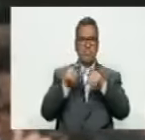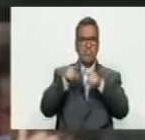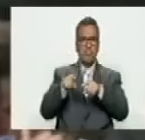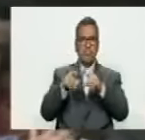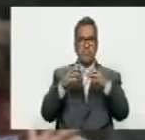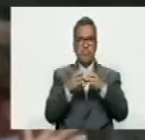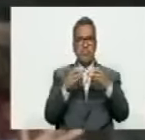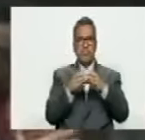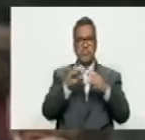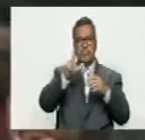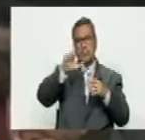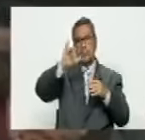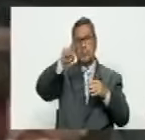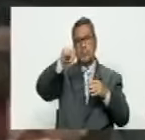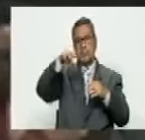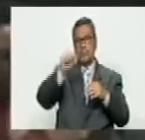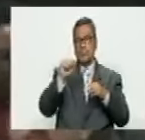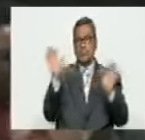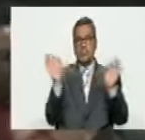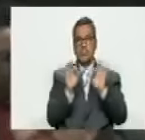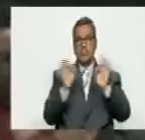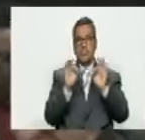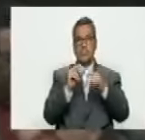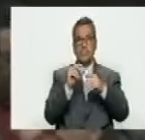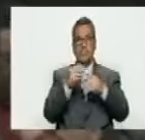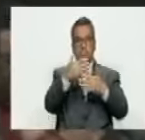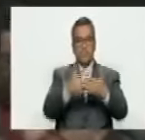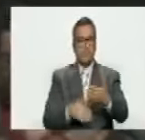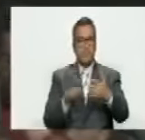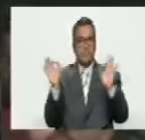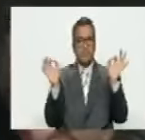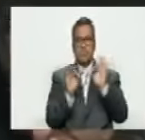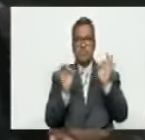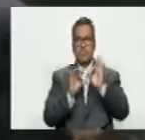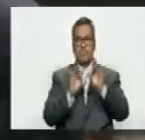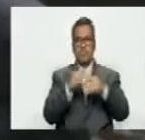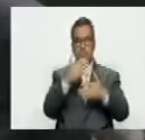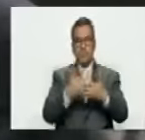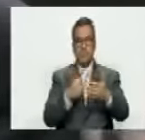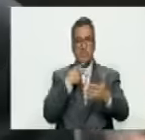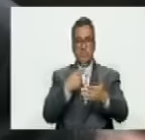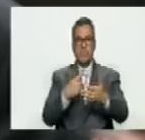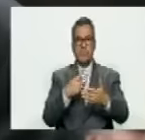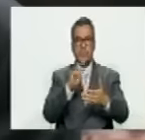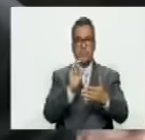en el grupo de lima no hay ninguna otra propuesta, ninguna otra proposición.